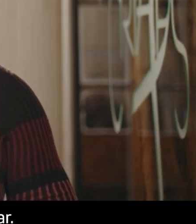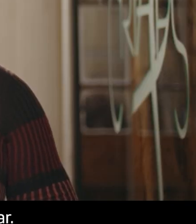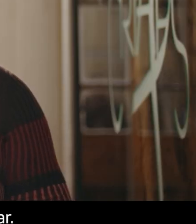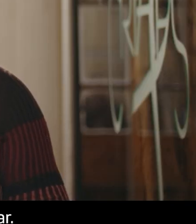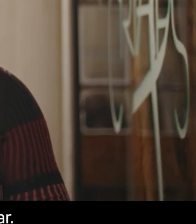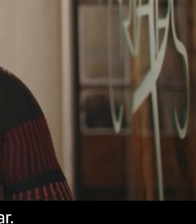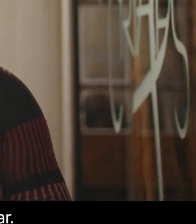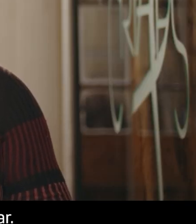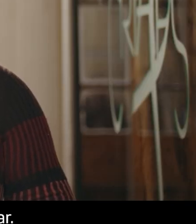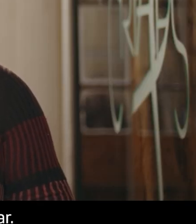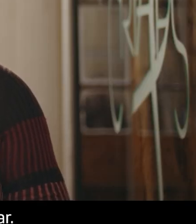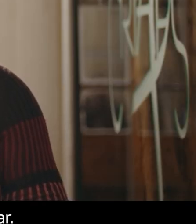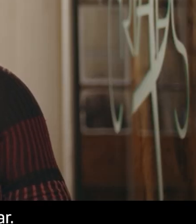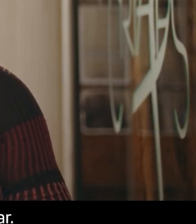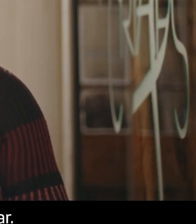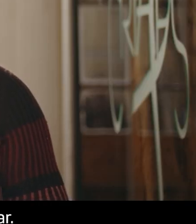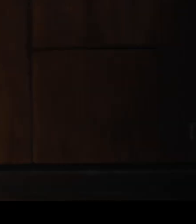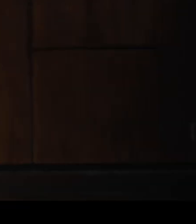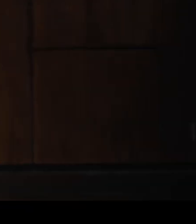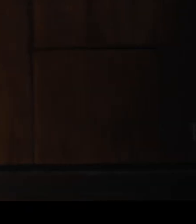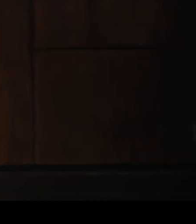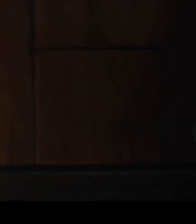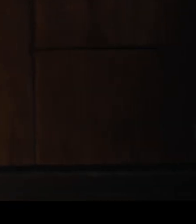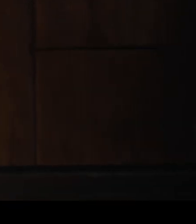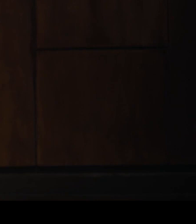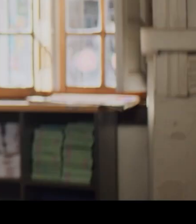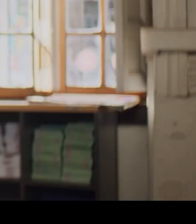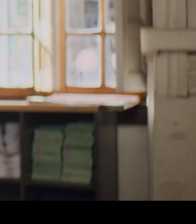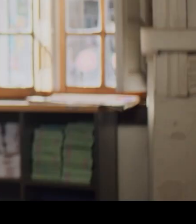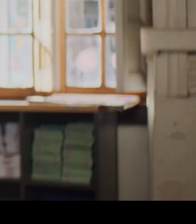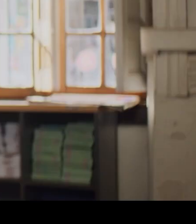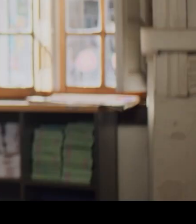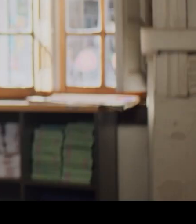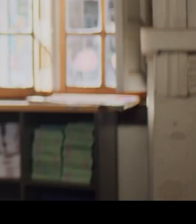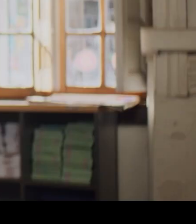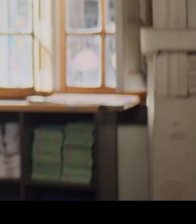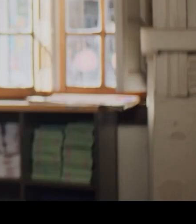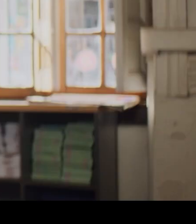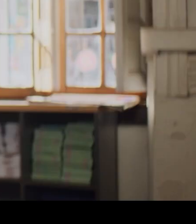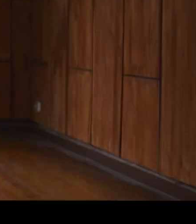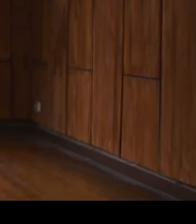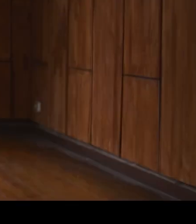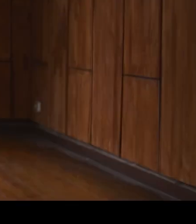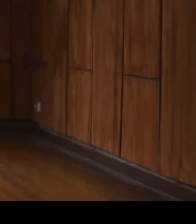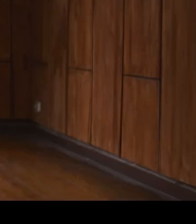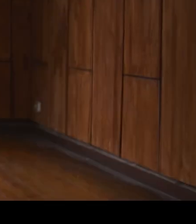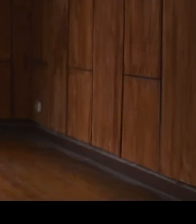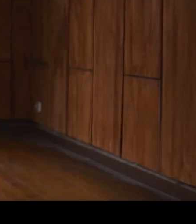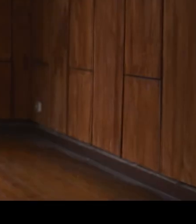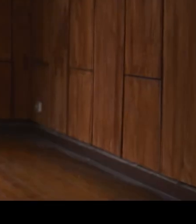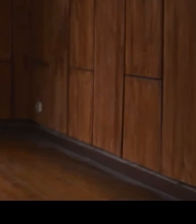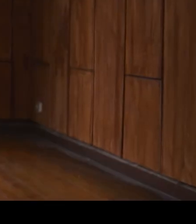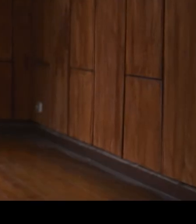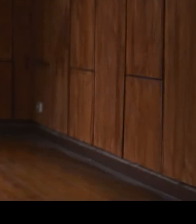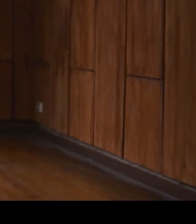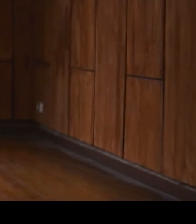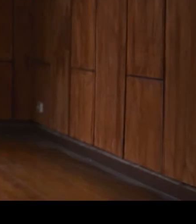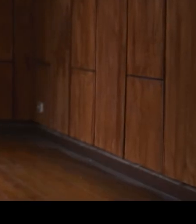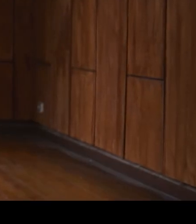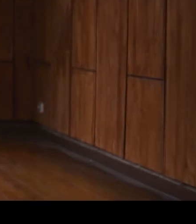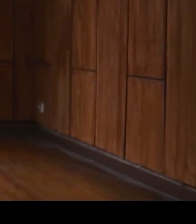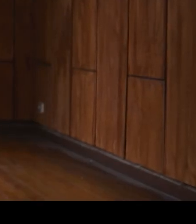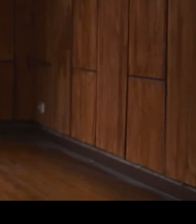Es parte de nuestra responsabilidad como sociedad de educar. La discriminación se vive a diario. La sociedad te castiga